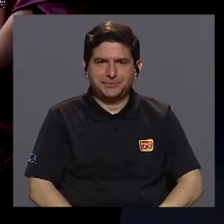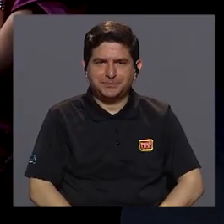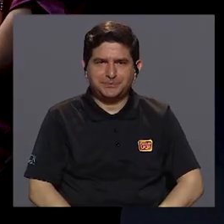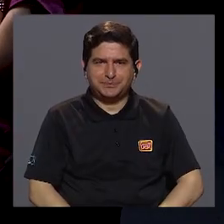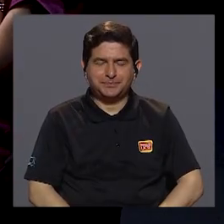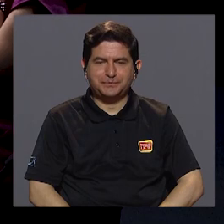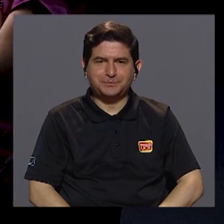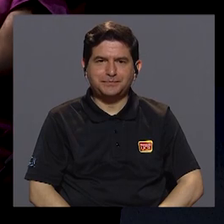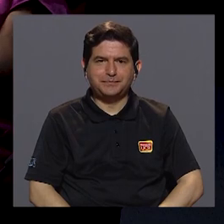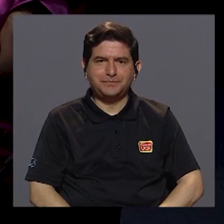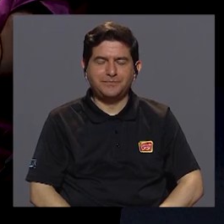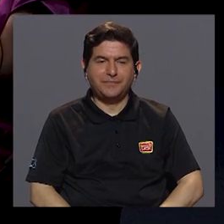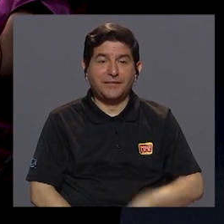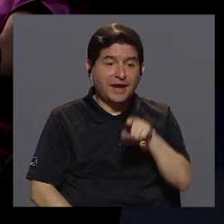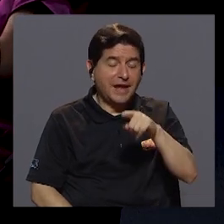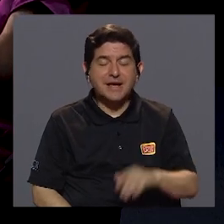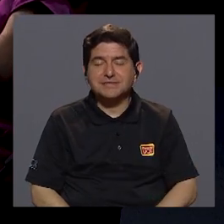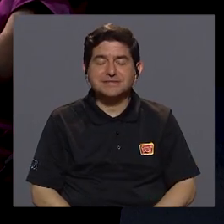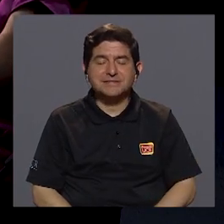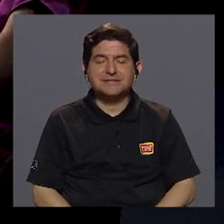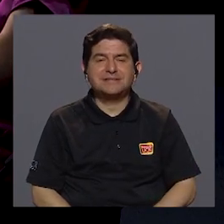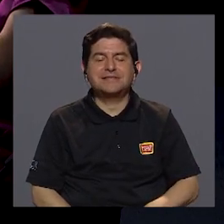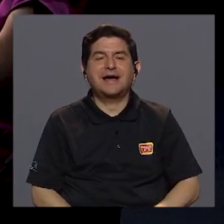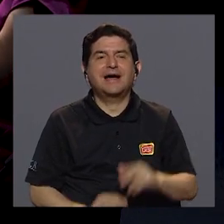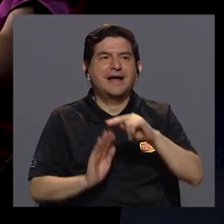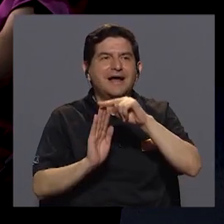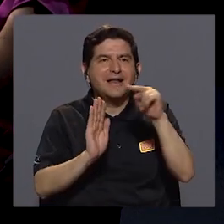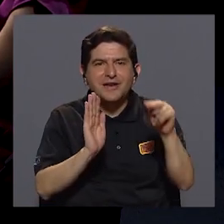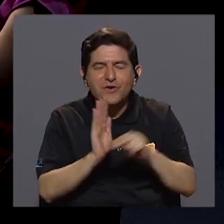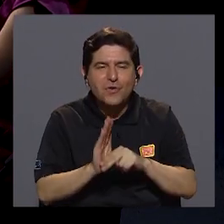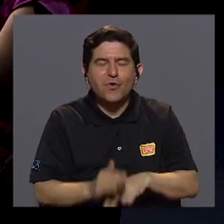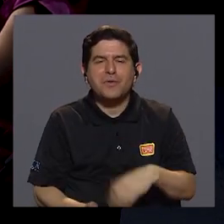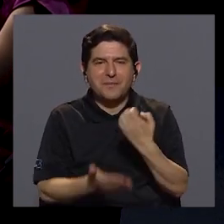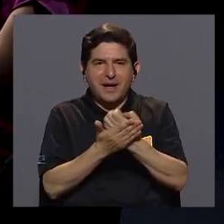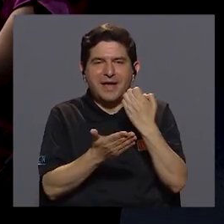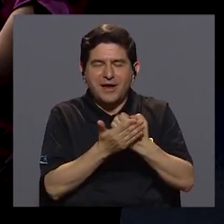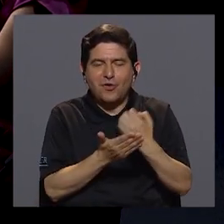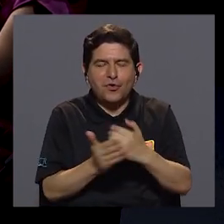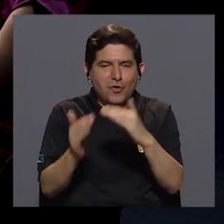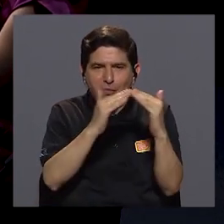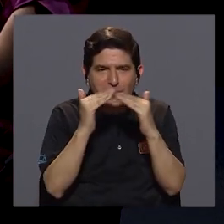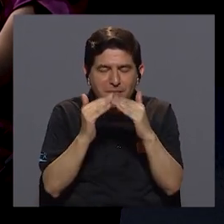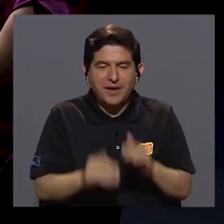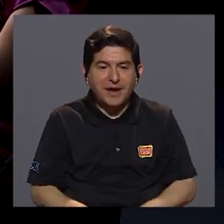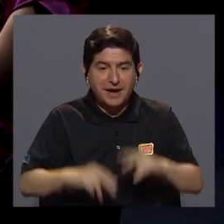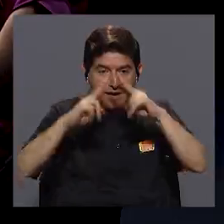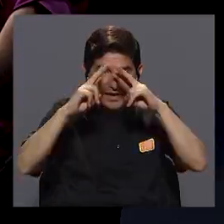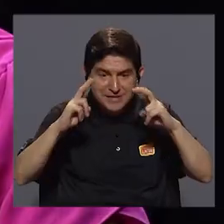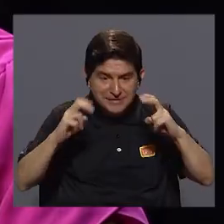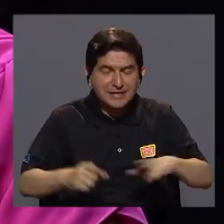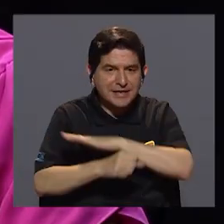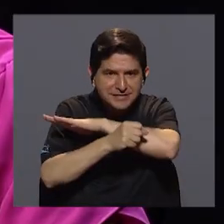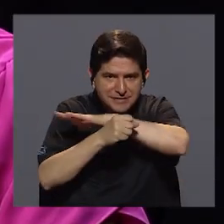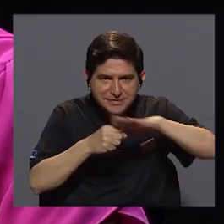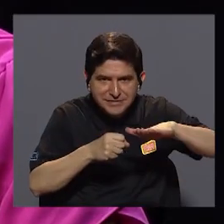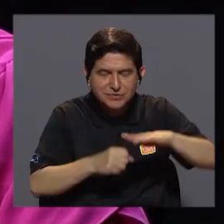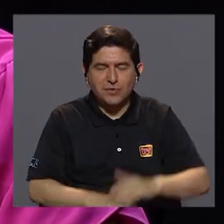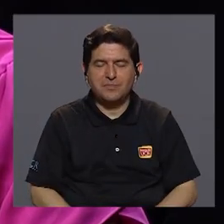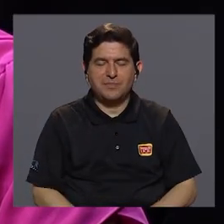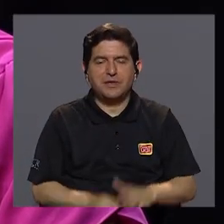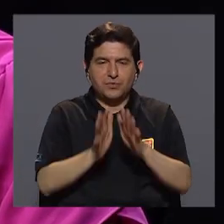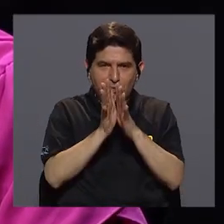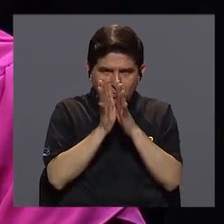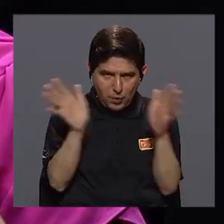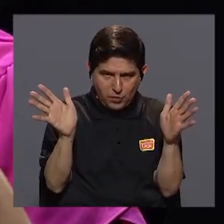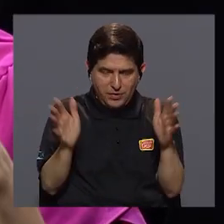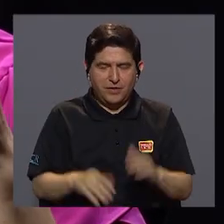Entonces, este marco fiscal demográfico es una forma de analizar la política pública de manera integral. Esto lo